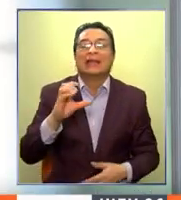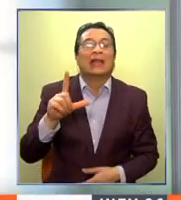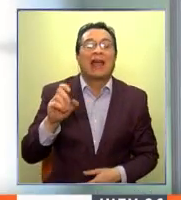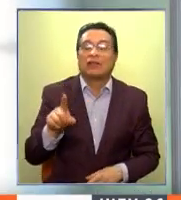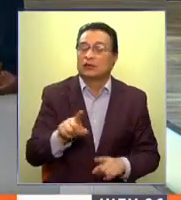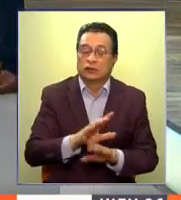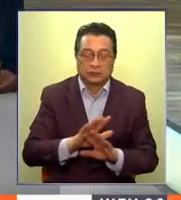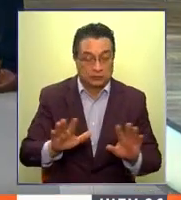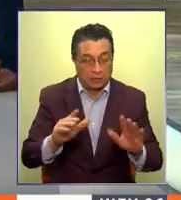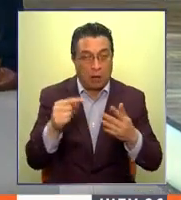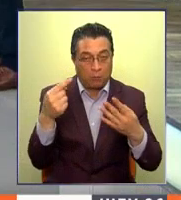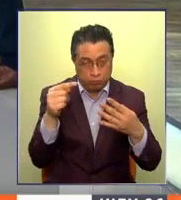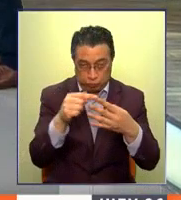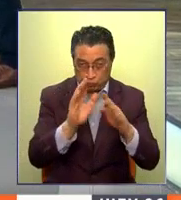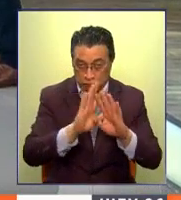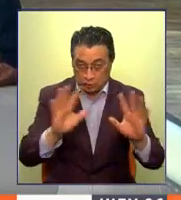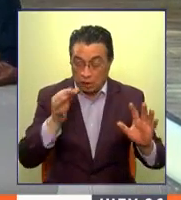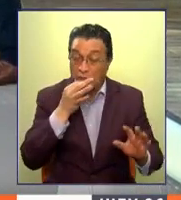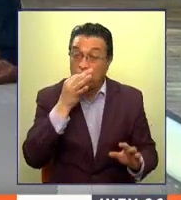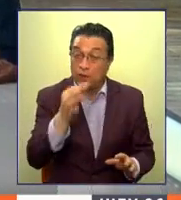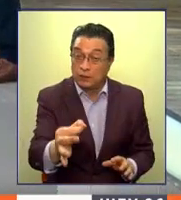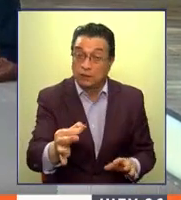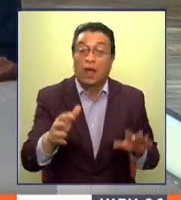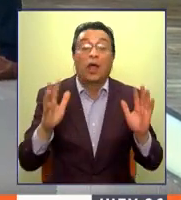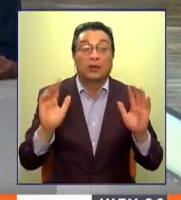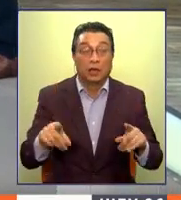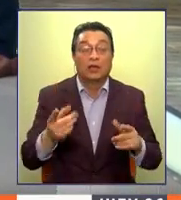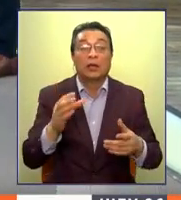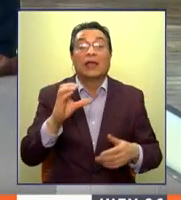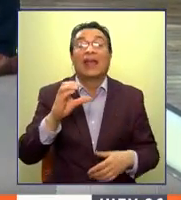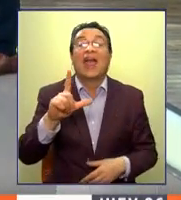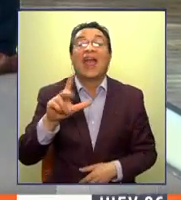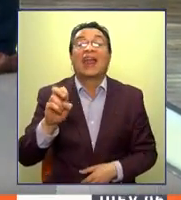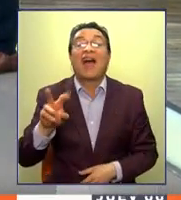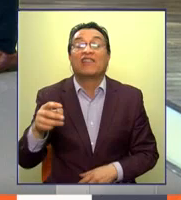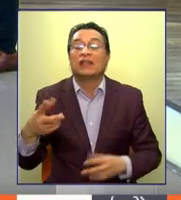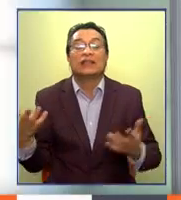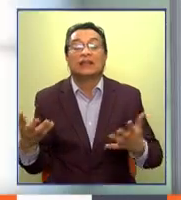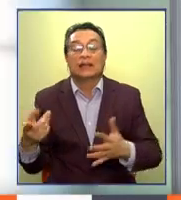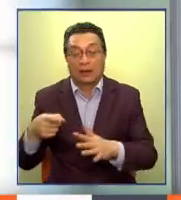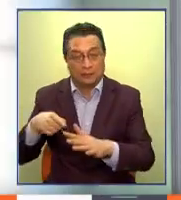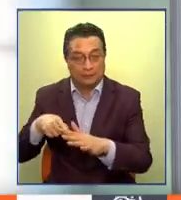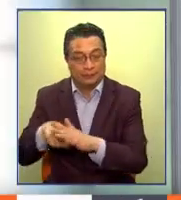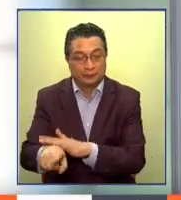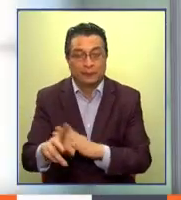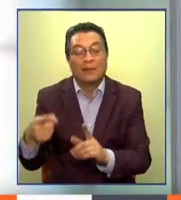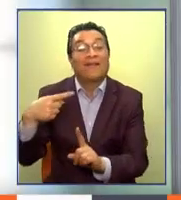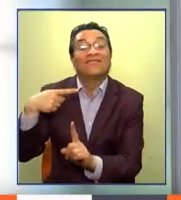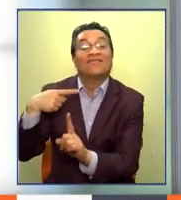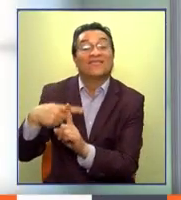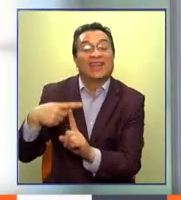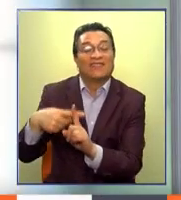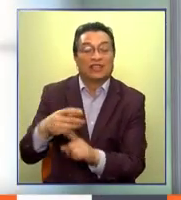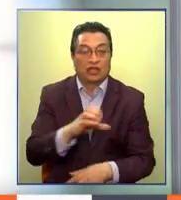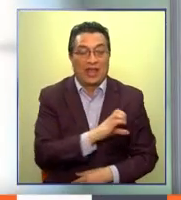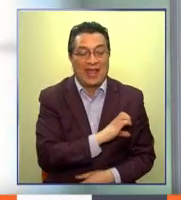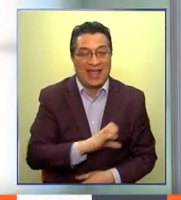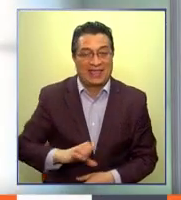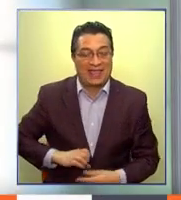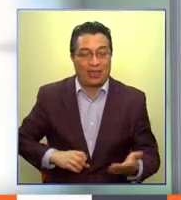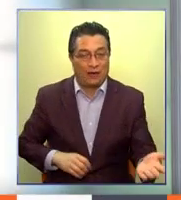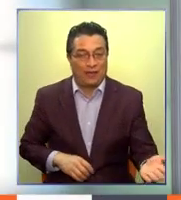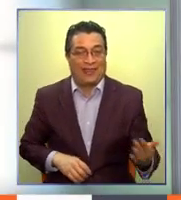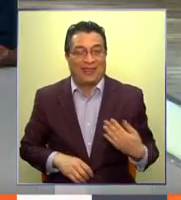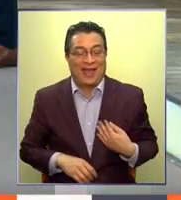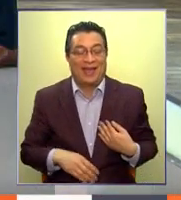este punto. Bueno, la clave única es una contraseña que ya lo decía, permite acceder a los beneficios que el Estado entrega y a